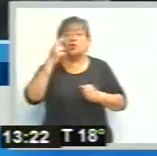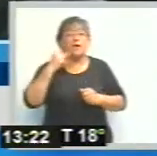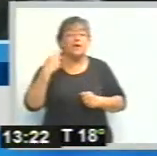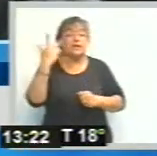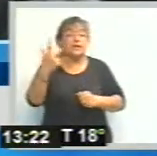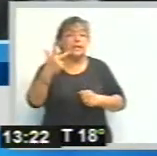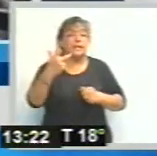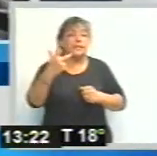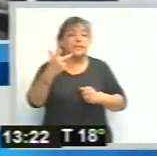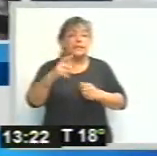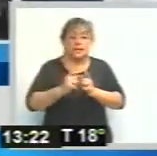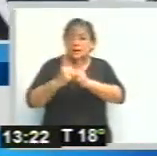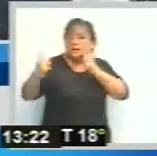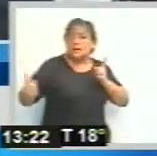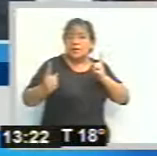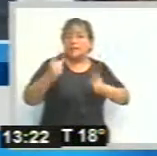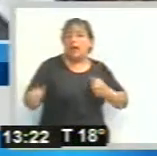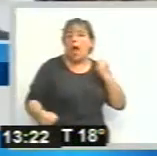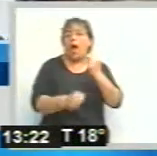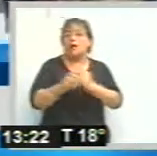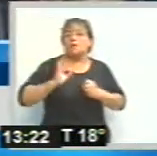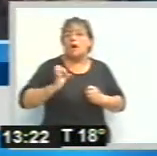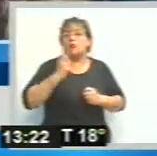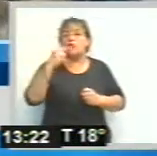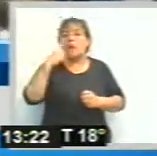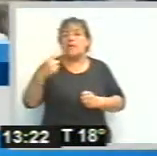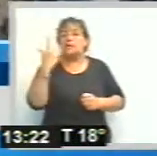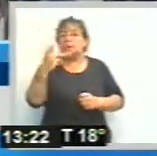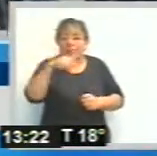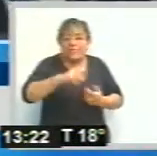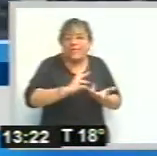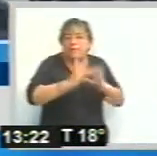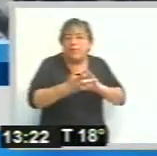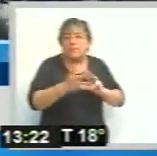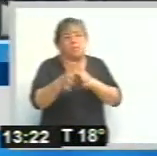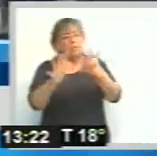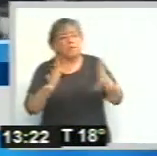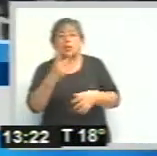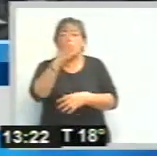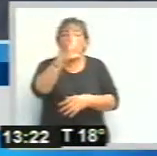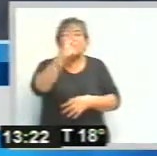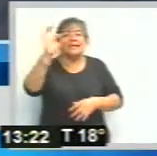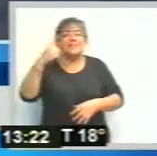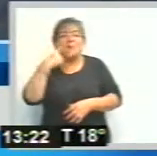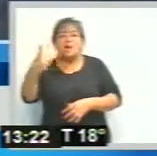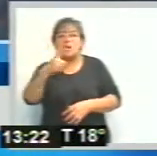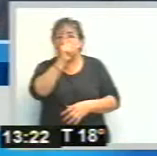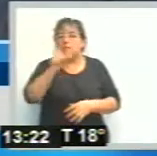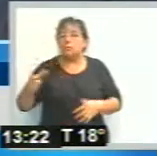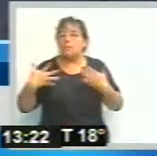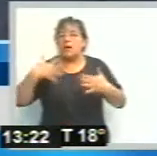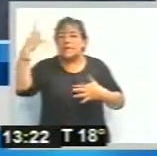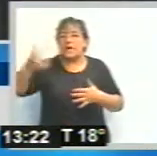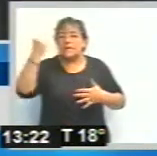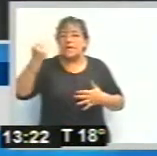hasta el año 2003. De esta forma, aproximadamente 500.000 personas accederían a la jubilación. En nuestra